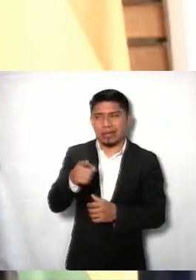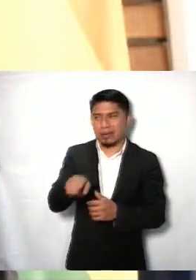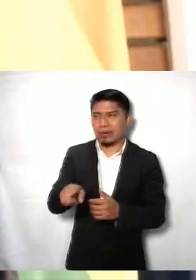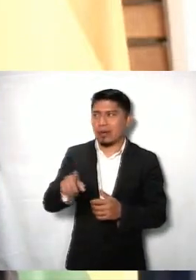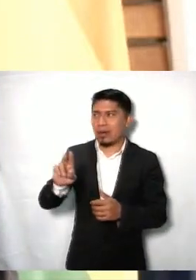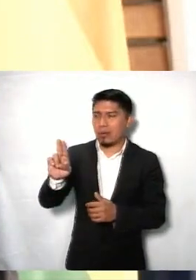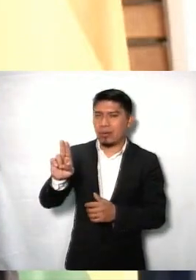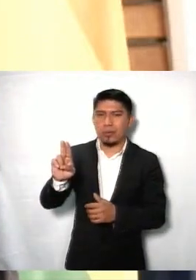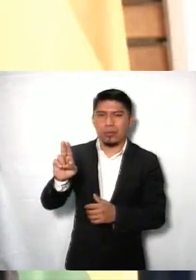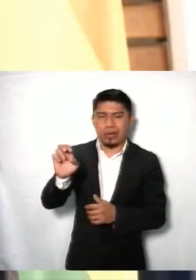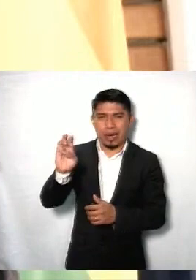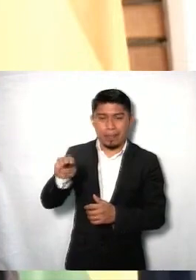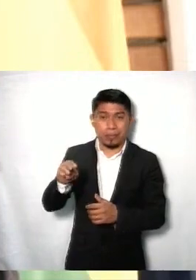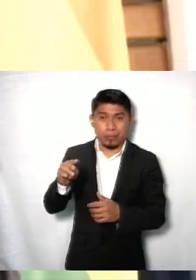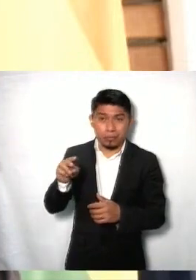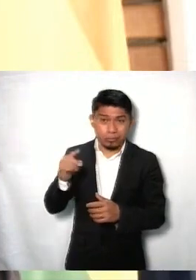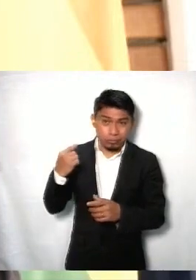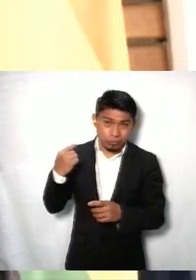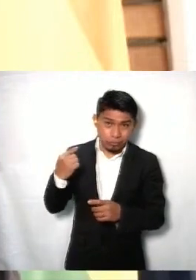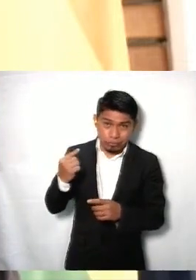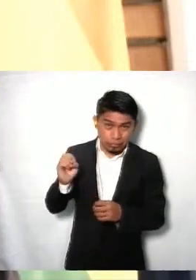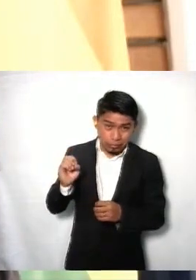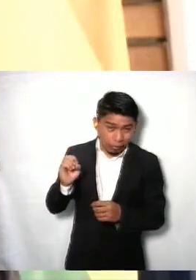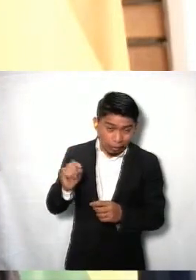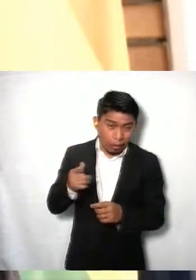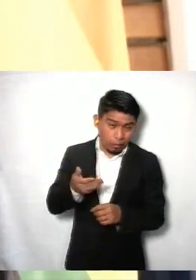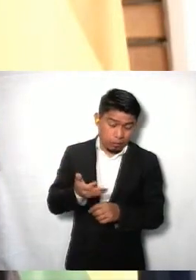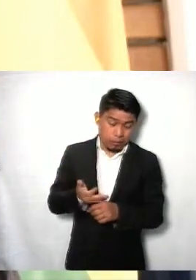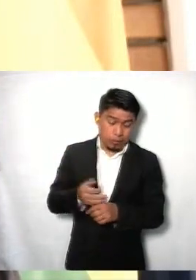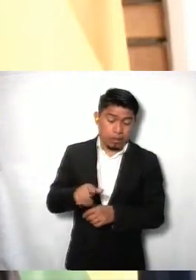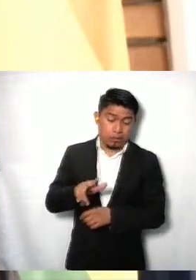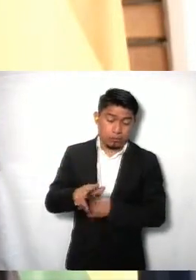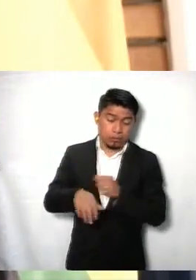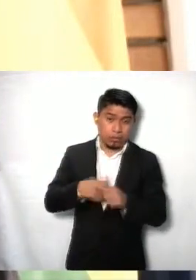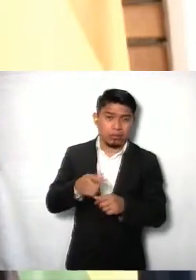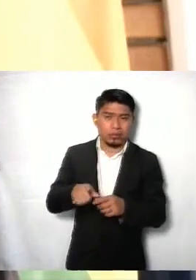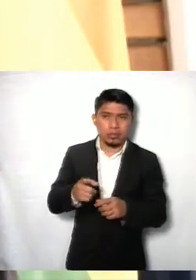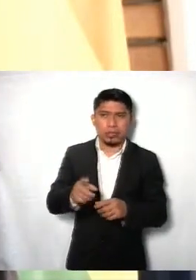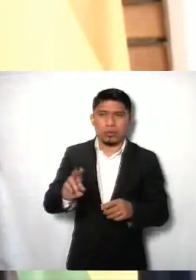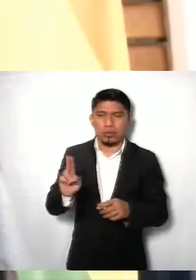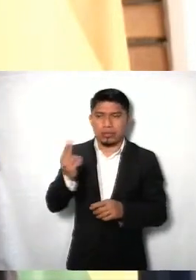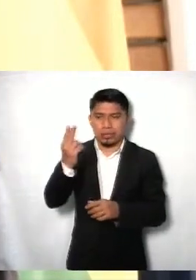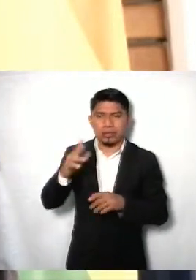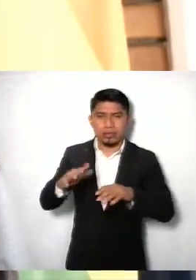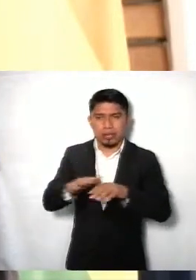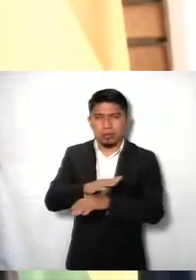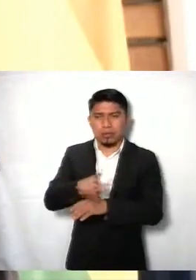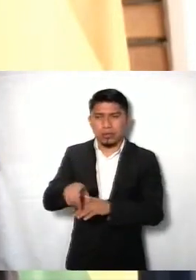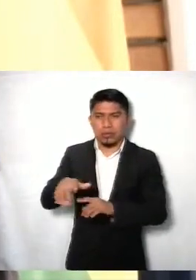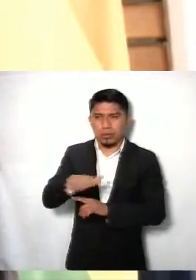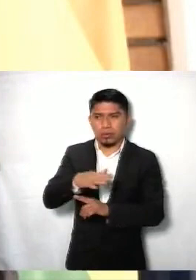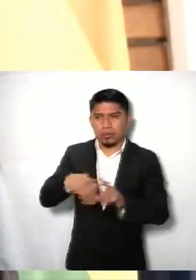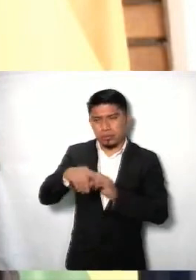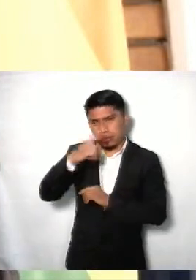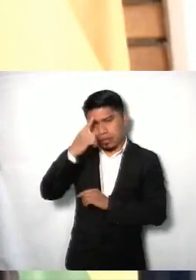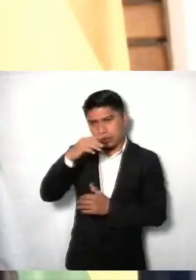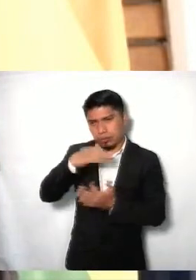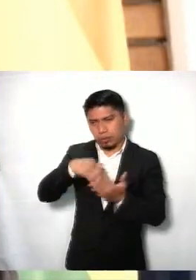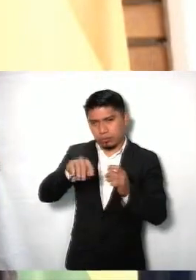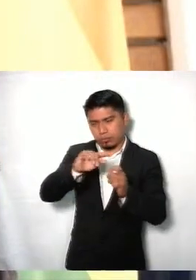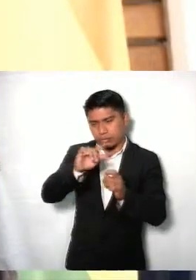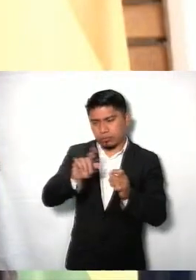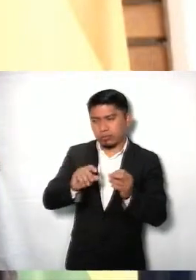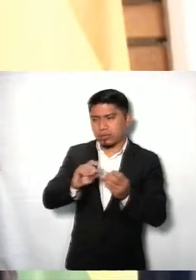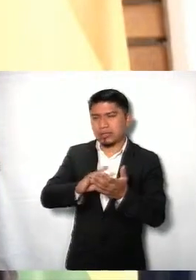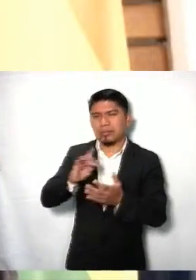Universidad Nacional Autónoma de México, en esta gran, gran universidad transformadora de realidades y contextos para toda la República.